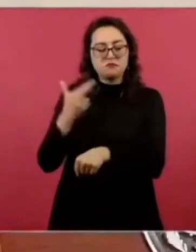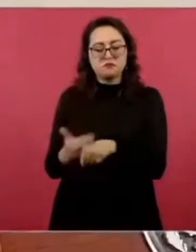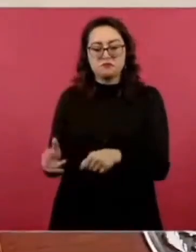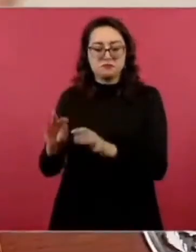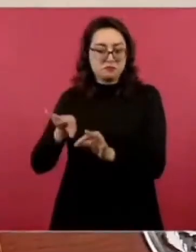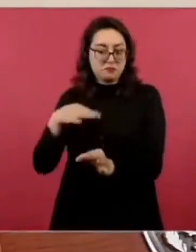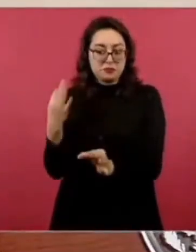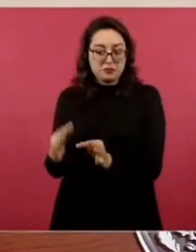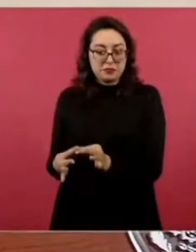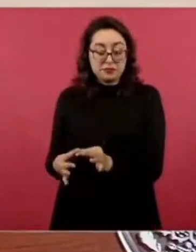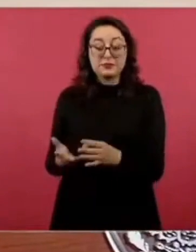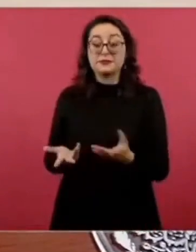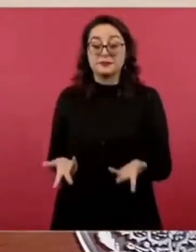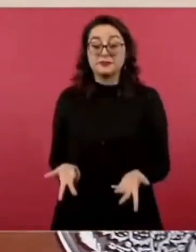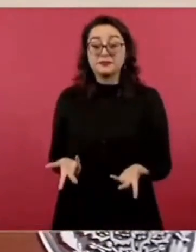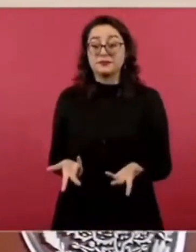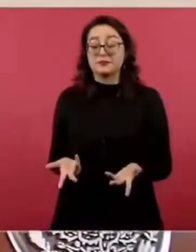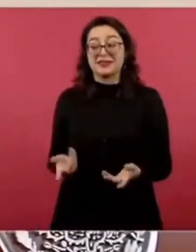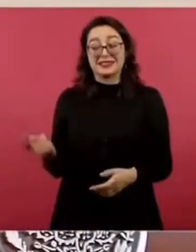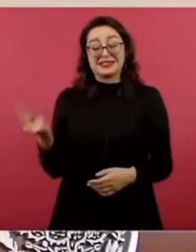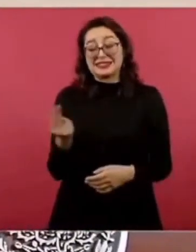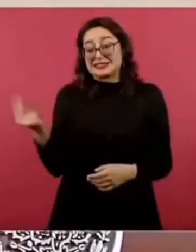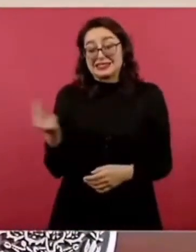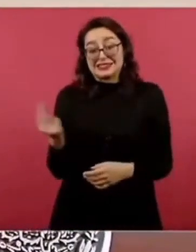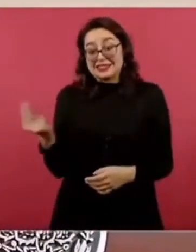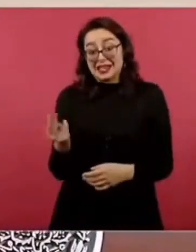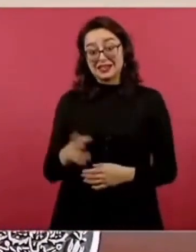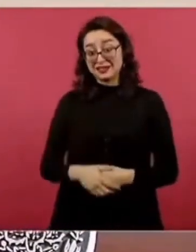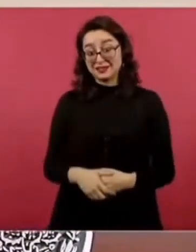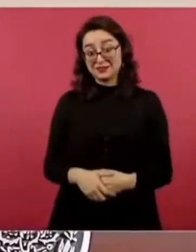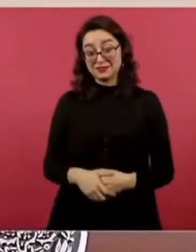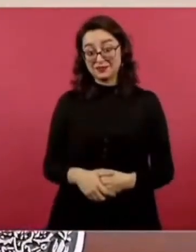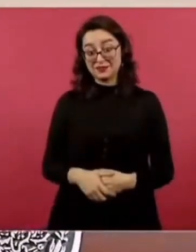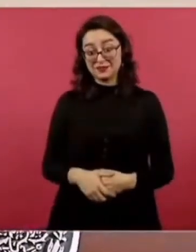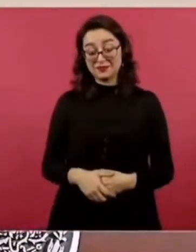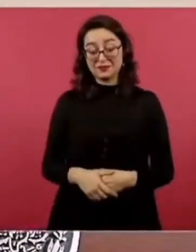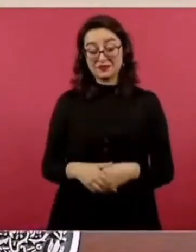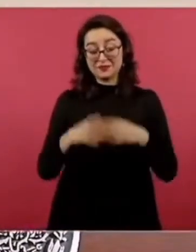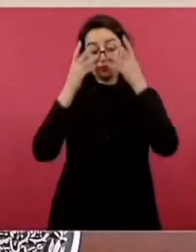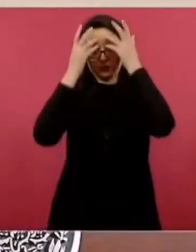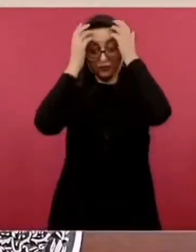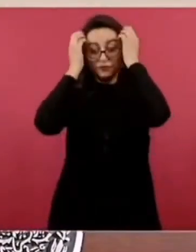lleguen buenos empresarios. El secretario de Hacienda,